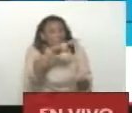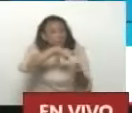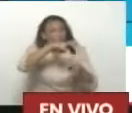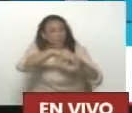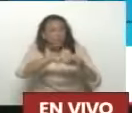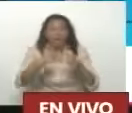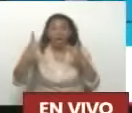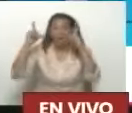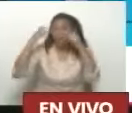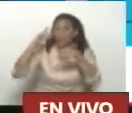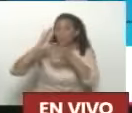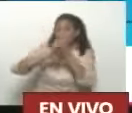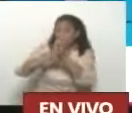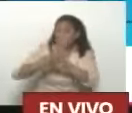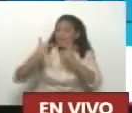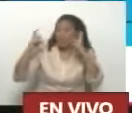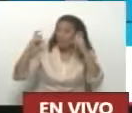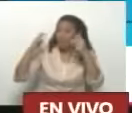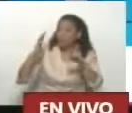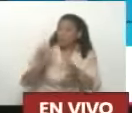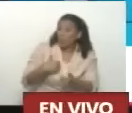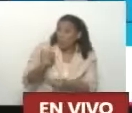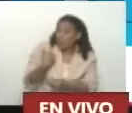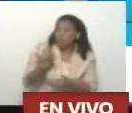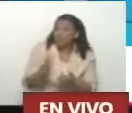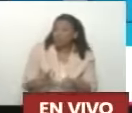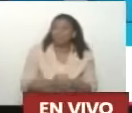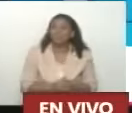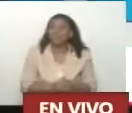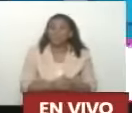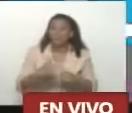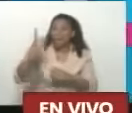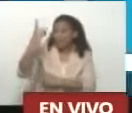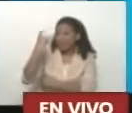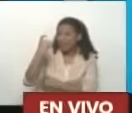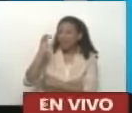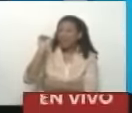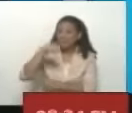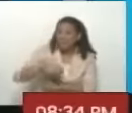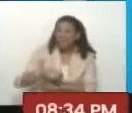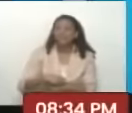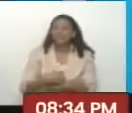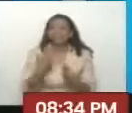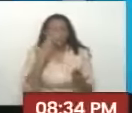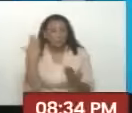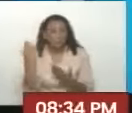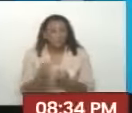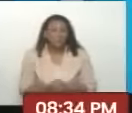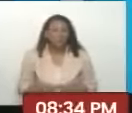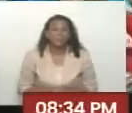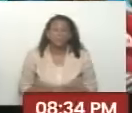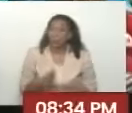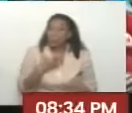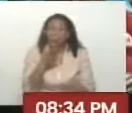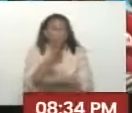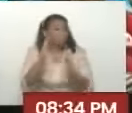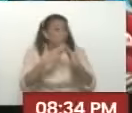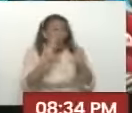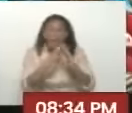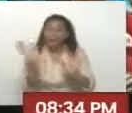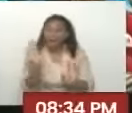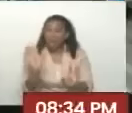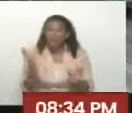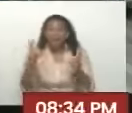que tomar Una foto ahora ¿Ah? Selfie ¿Si va? No te puedes ir Para tu casa Sin la